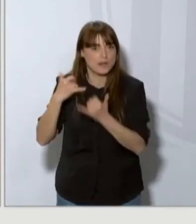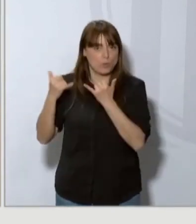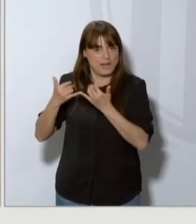de espionaje.